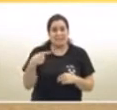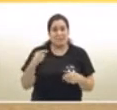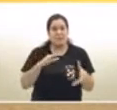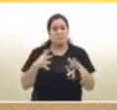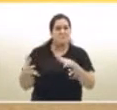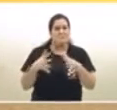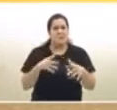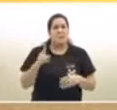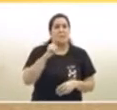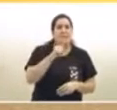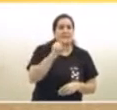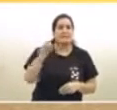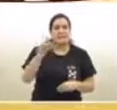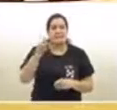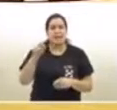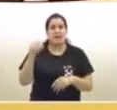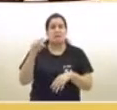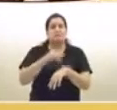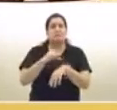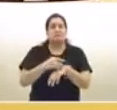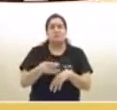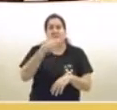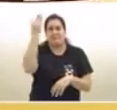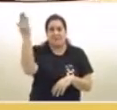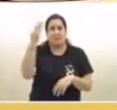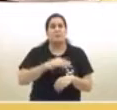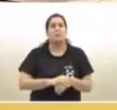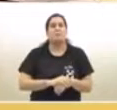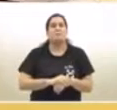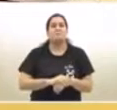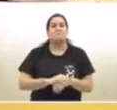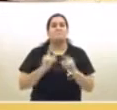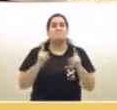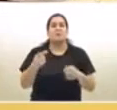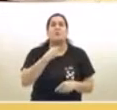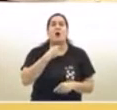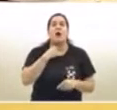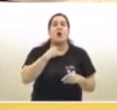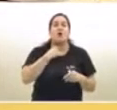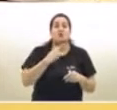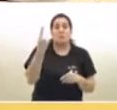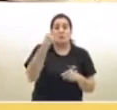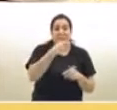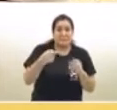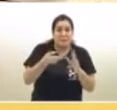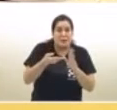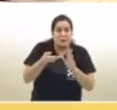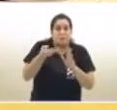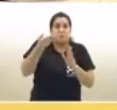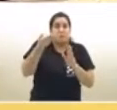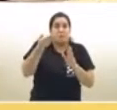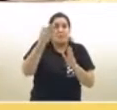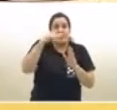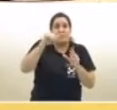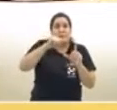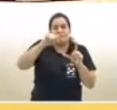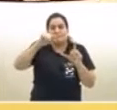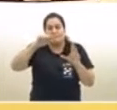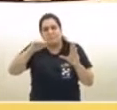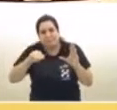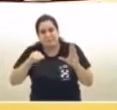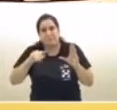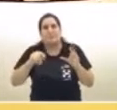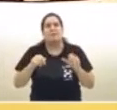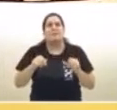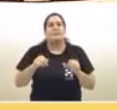de 1.100 casos. Con la primera semana de agosto que tuvo un ascenso de casos y a partir de la primera semana de agosto un pequeño descenso de casos a estos